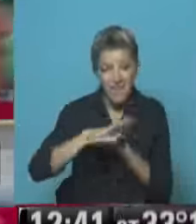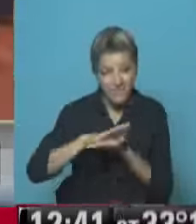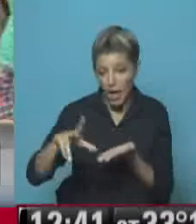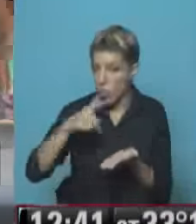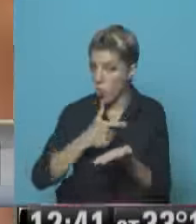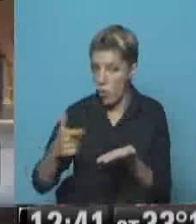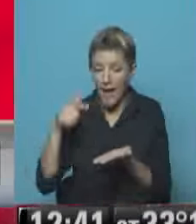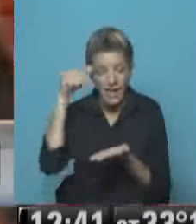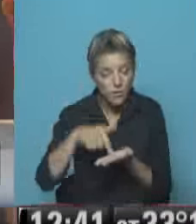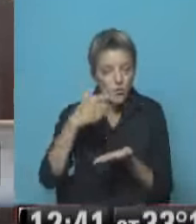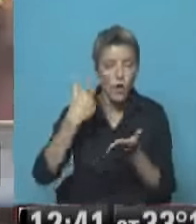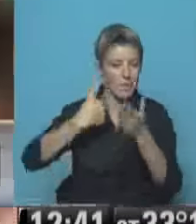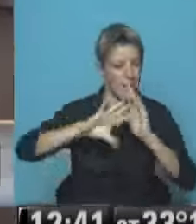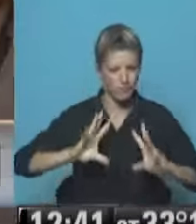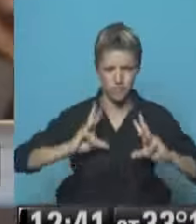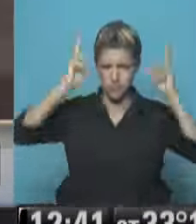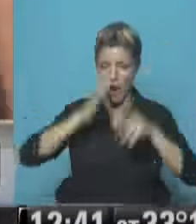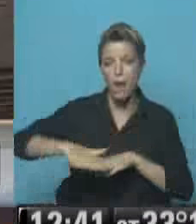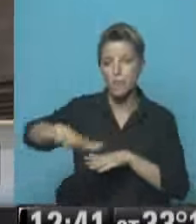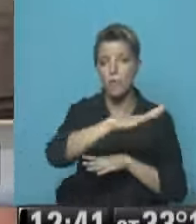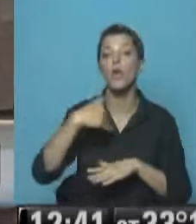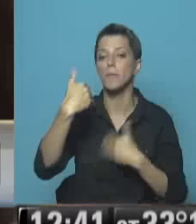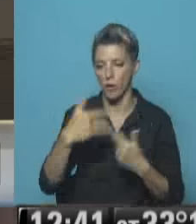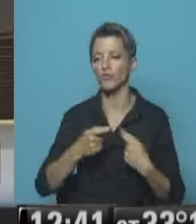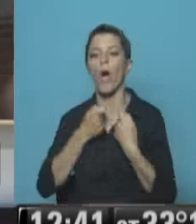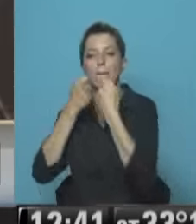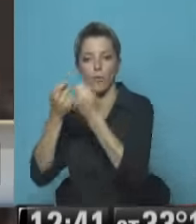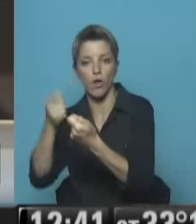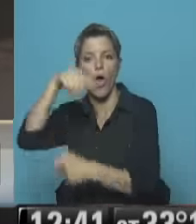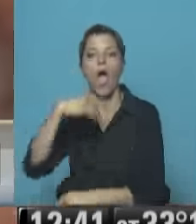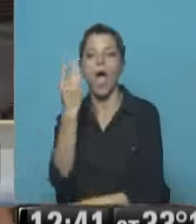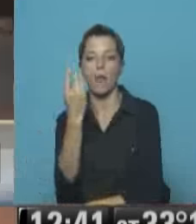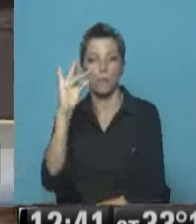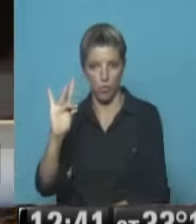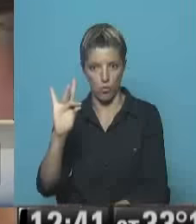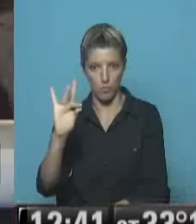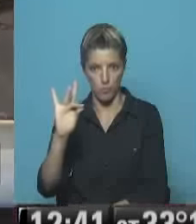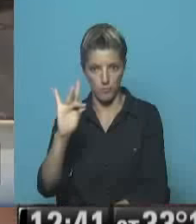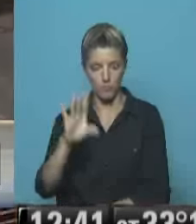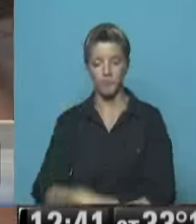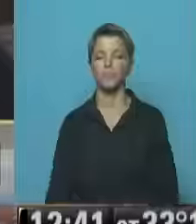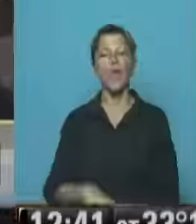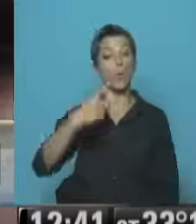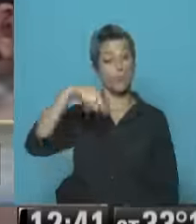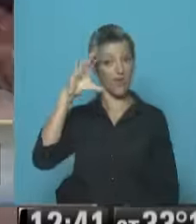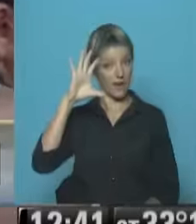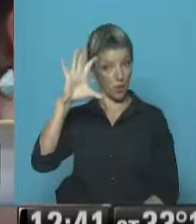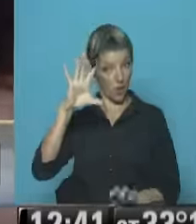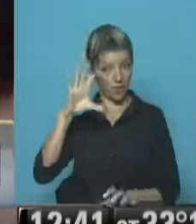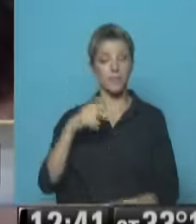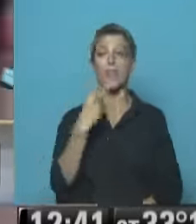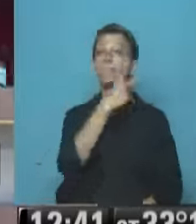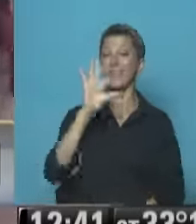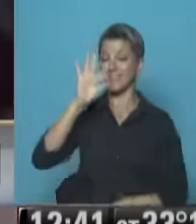lo que más mal humor puso en la gente Y hizo que ese voto variara Porque recordemos que de 20 elecciones